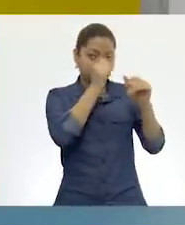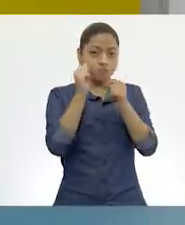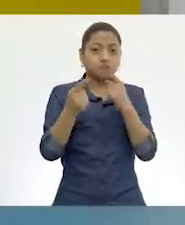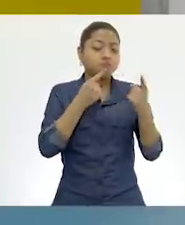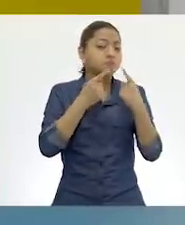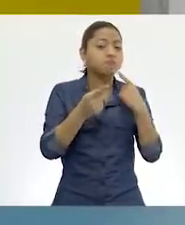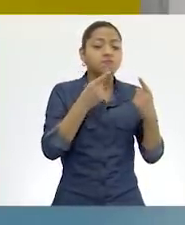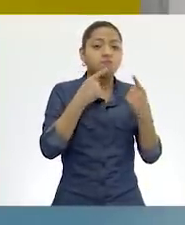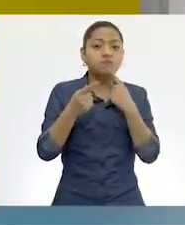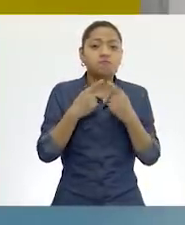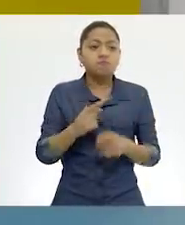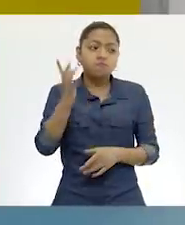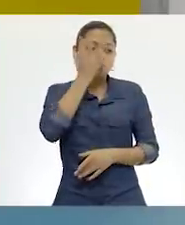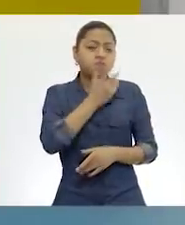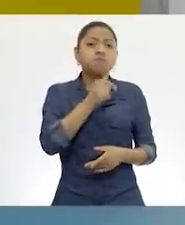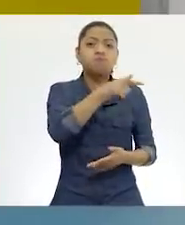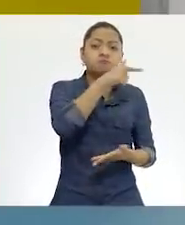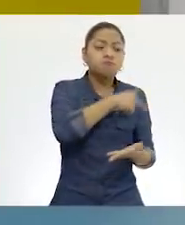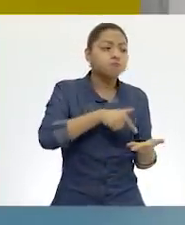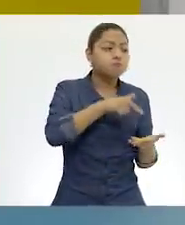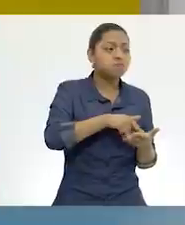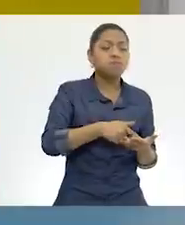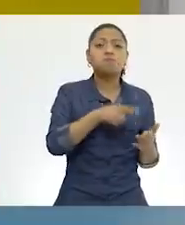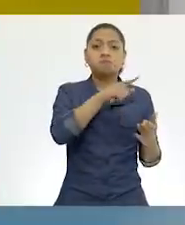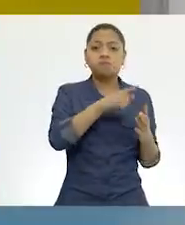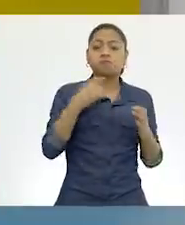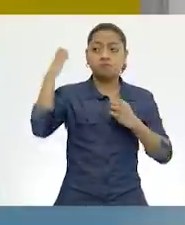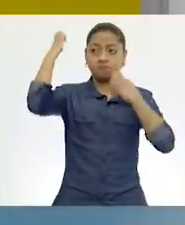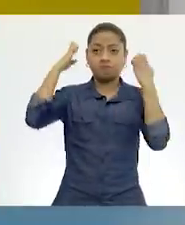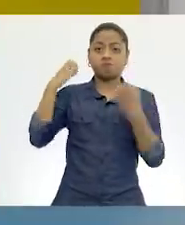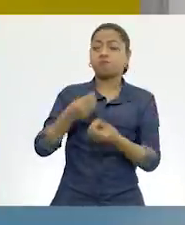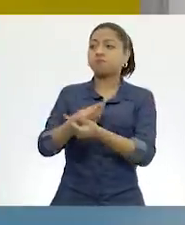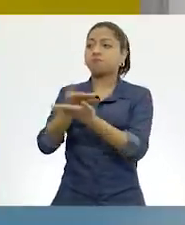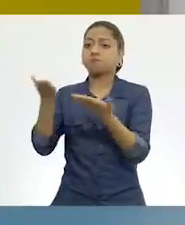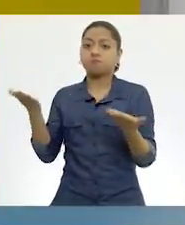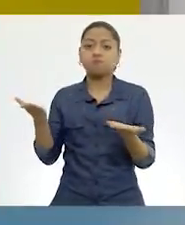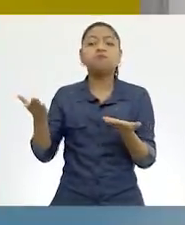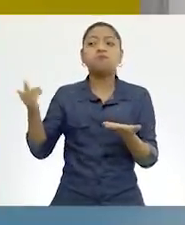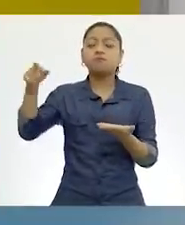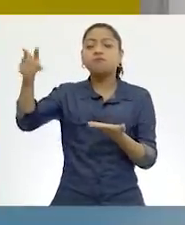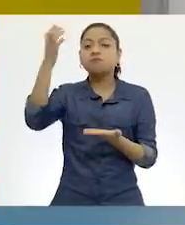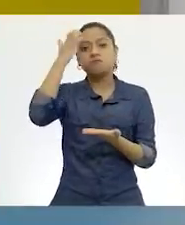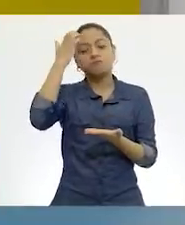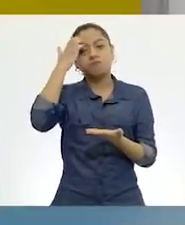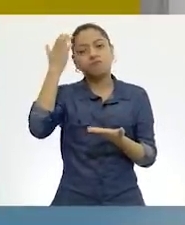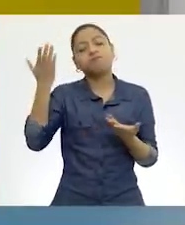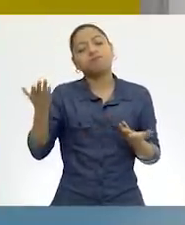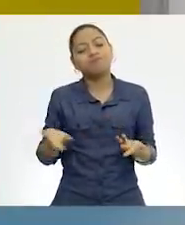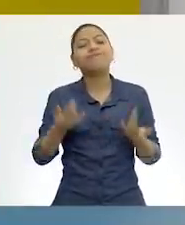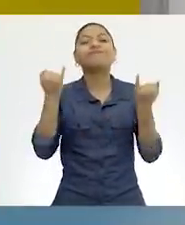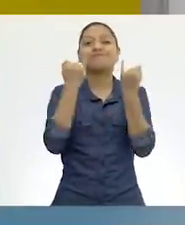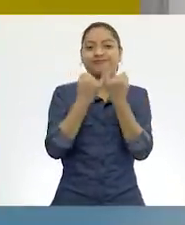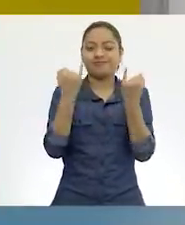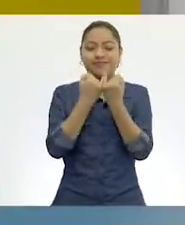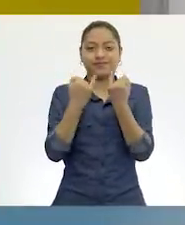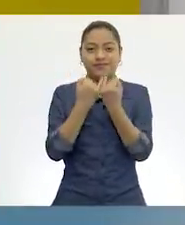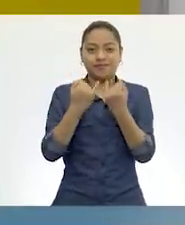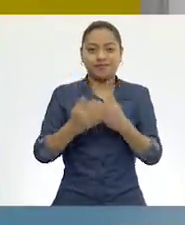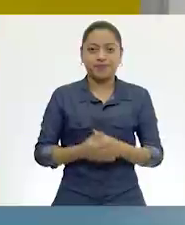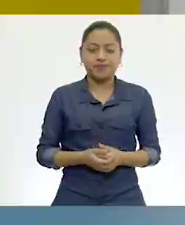qué sería lo bonito que quisiéramos exponer de Huichapan para que conocieras tú. Pero también pues hay